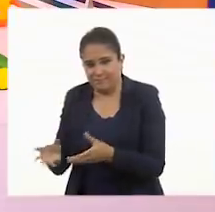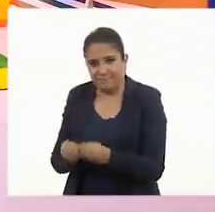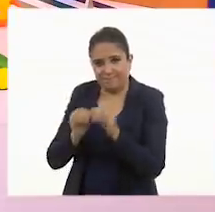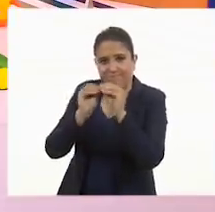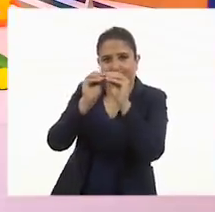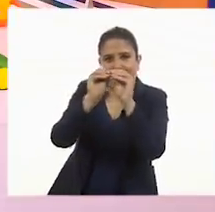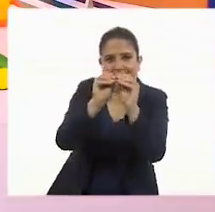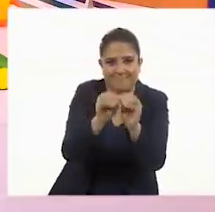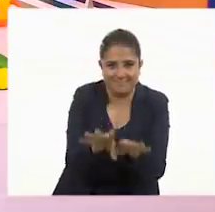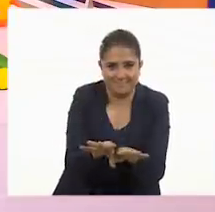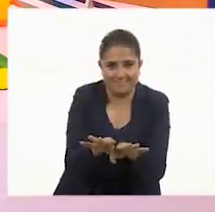fichas.